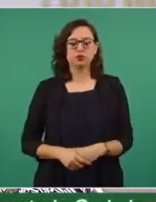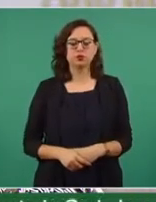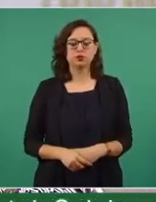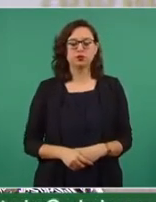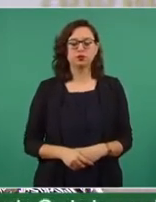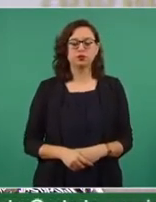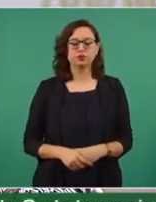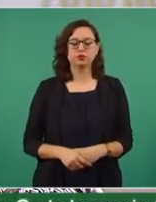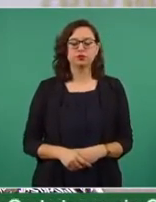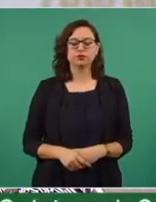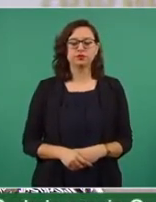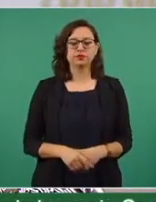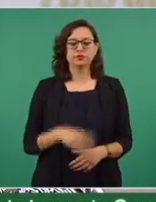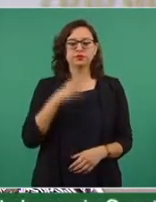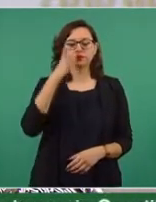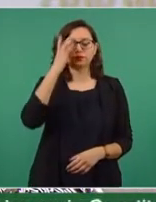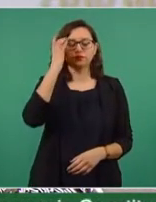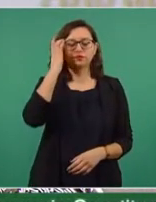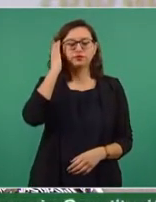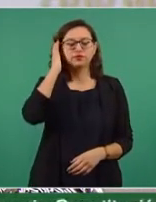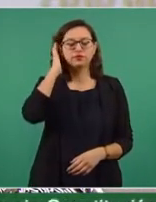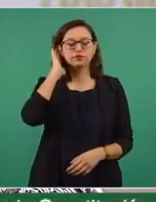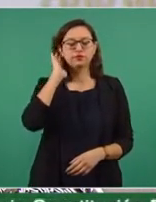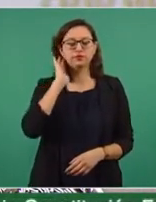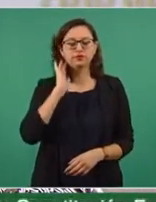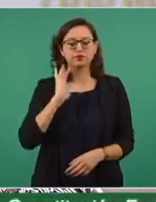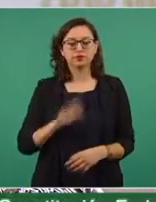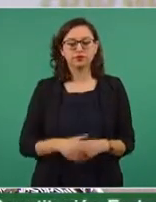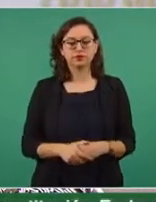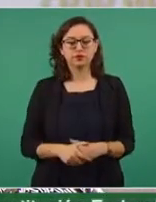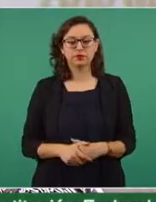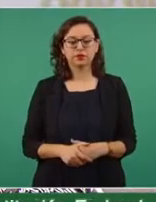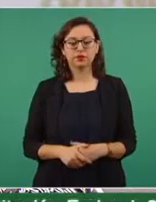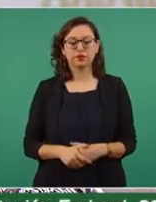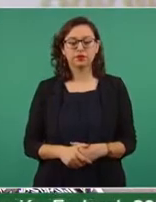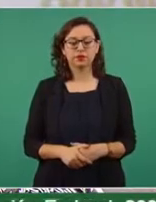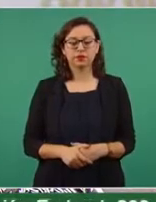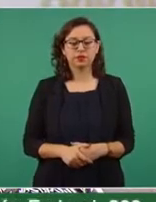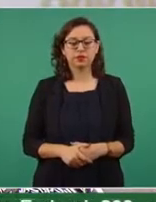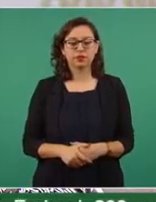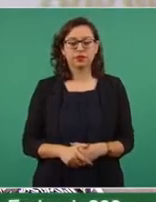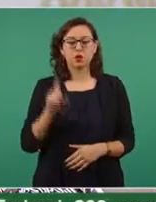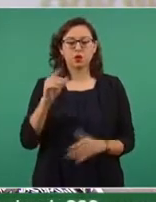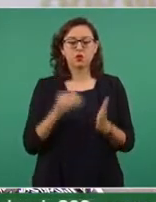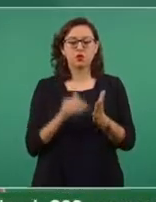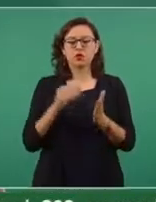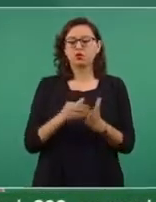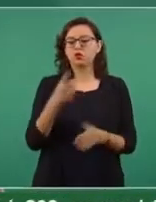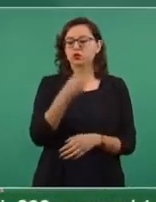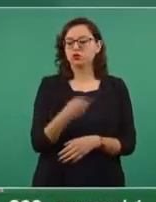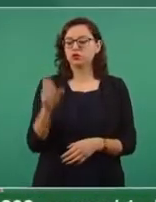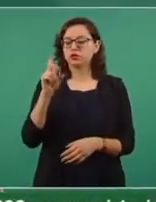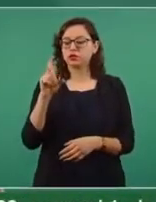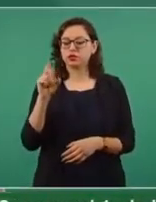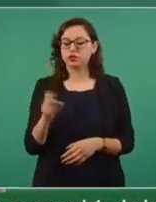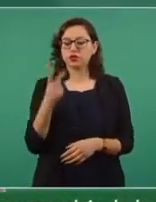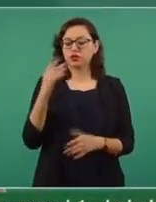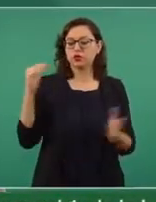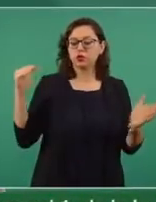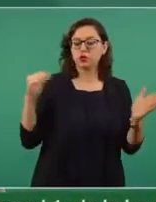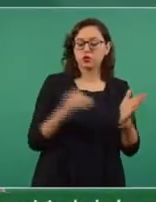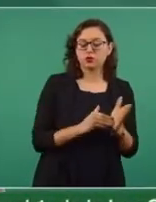Todos los días en nuestro país, un millón 232 mil mexicanos y mexicanas